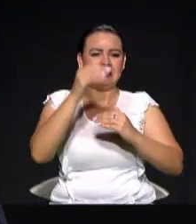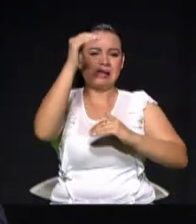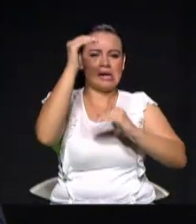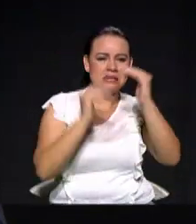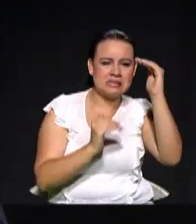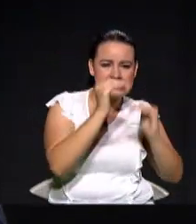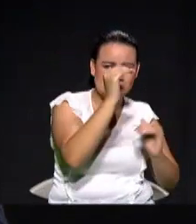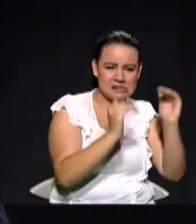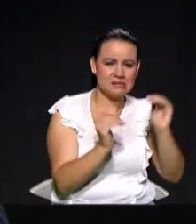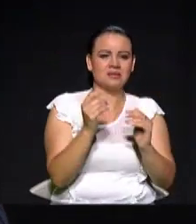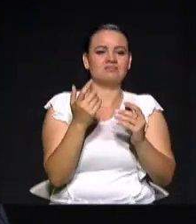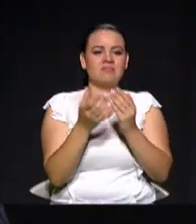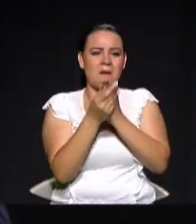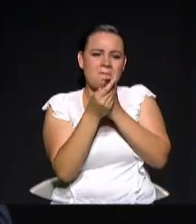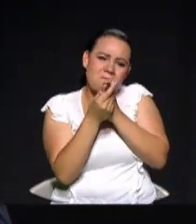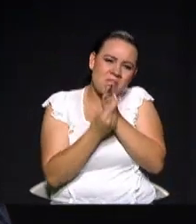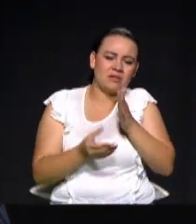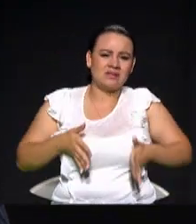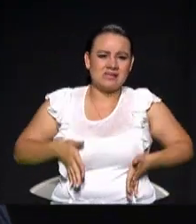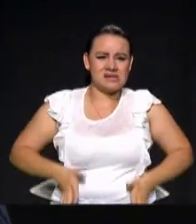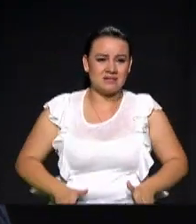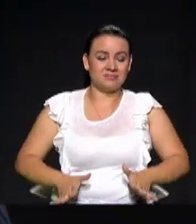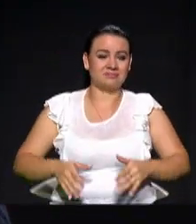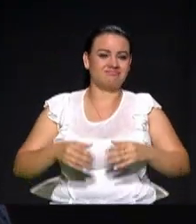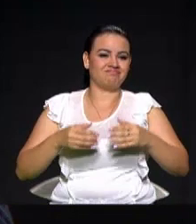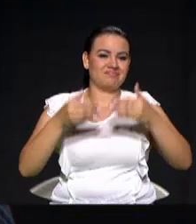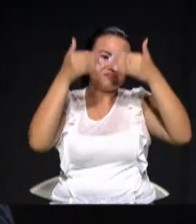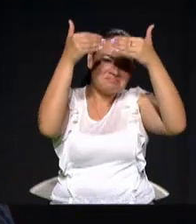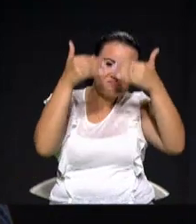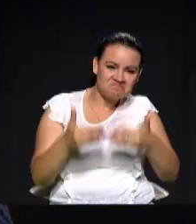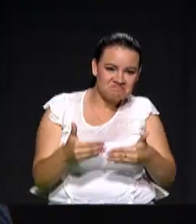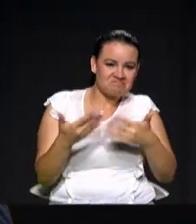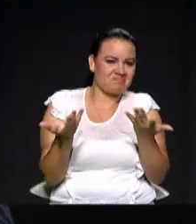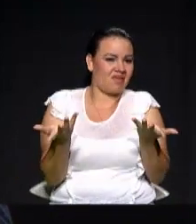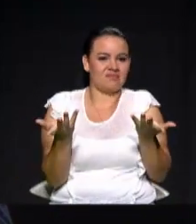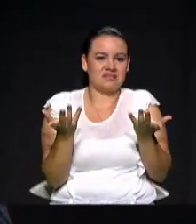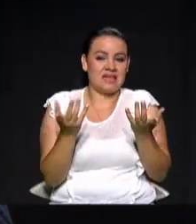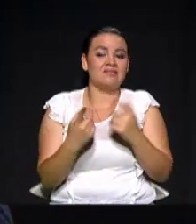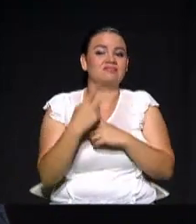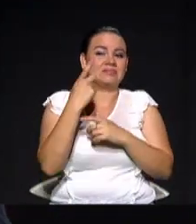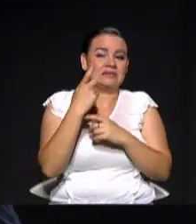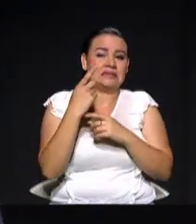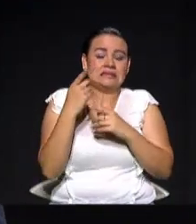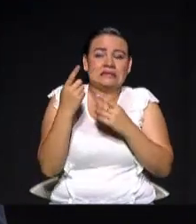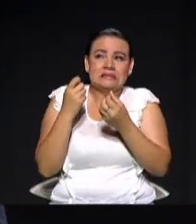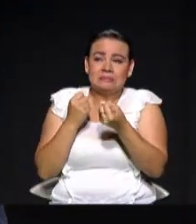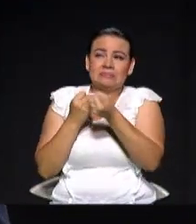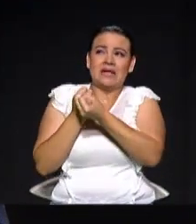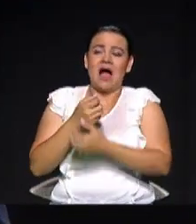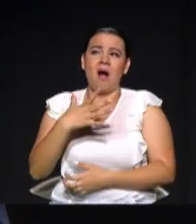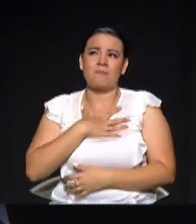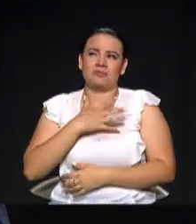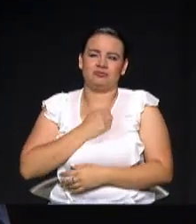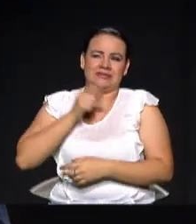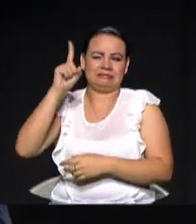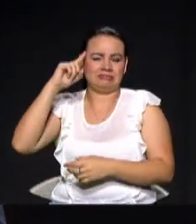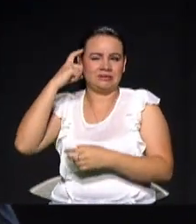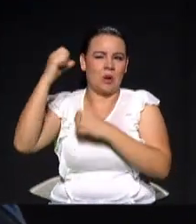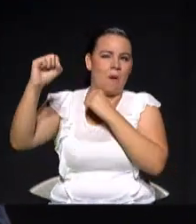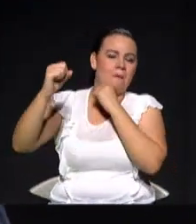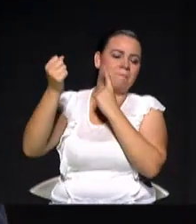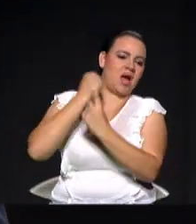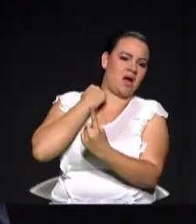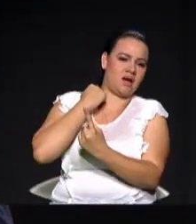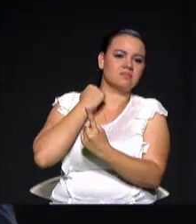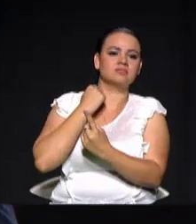pobreza absoluta, los discapacitados, la gente que no tiene acceso a los bienes y servicios del Estado. Para ellos es que nosotros vamos a trabajar